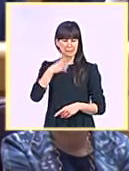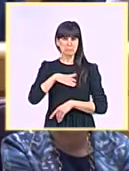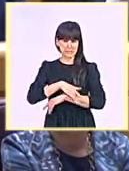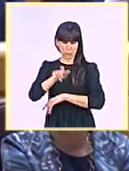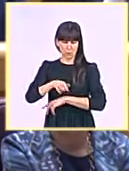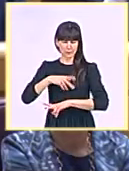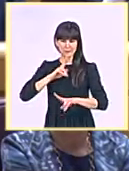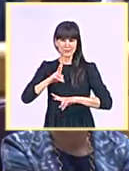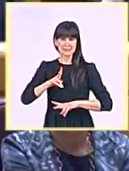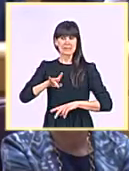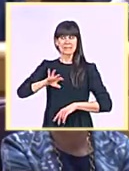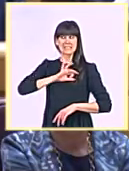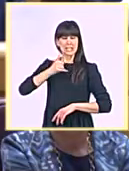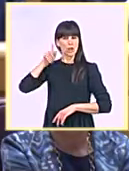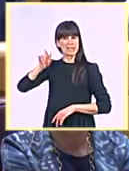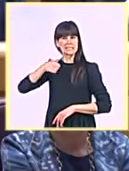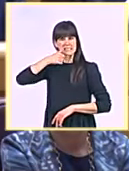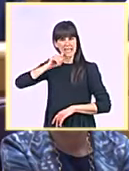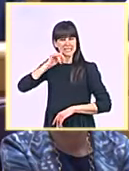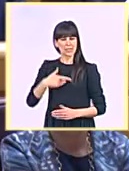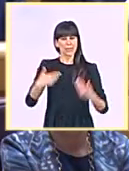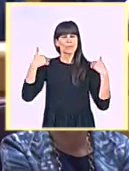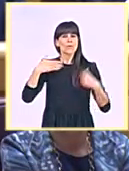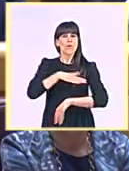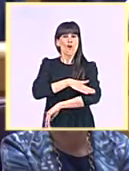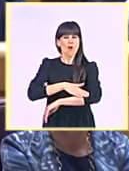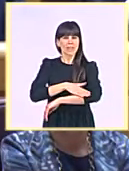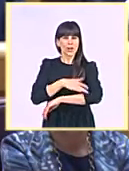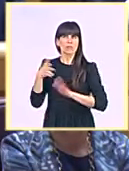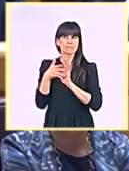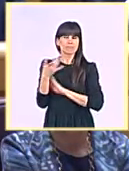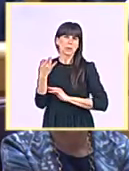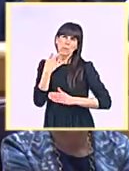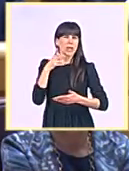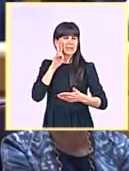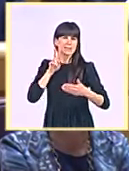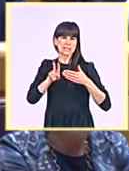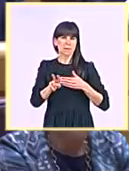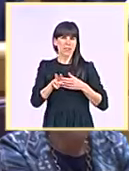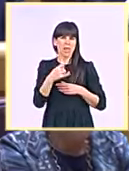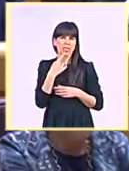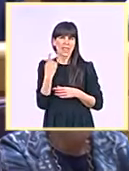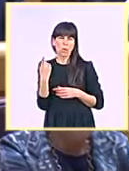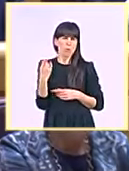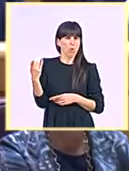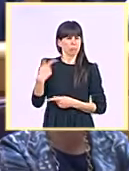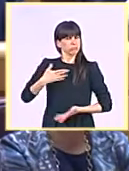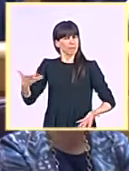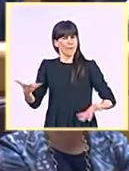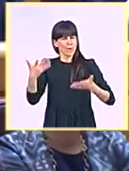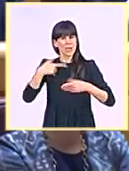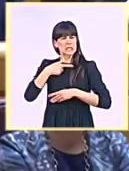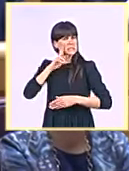Gobierno haciendo de la transparencia una de sus banderas. Pero, al igual que con otras tantas cosas, pronto pudimos